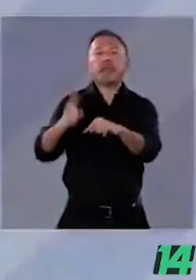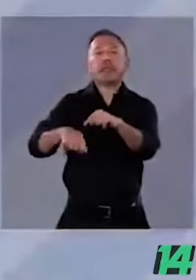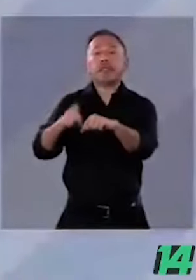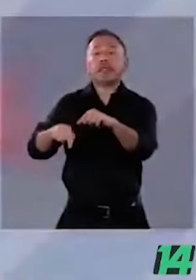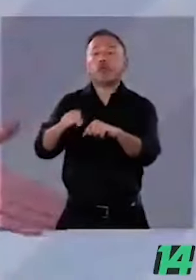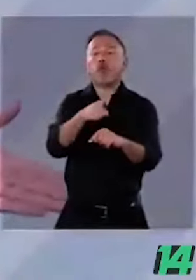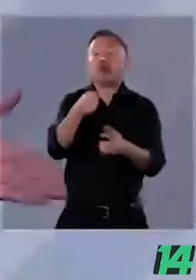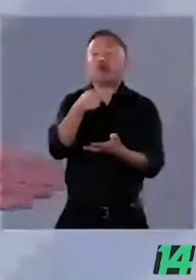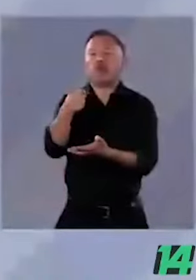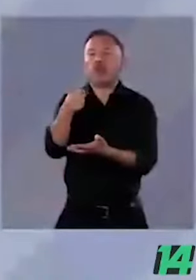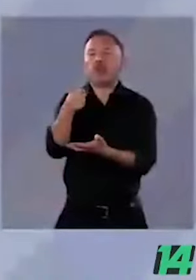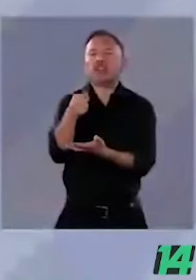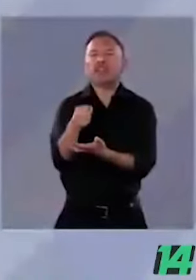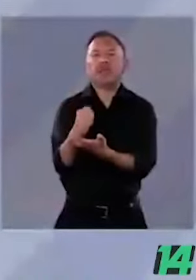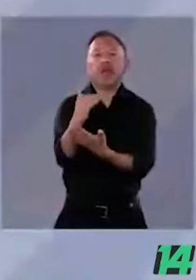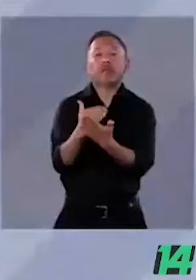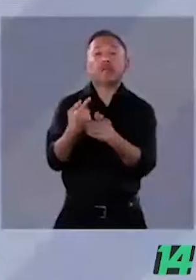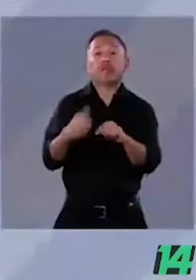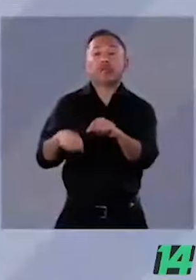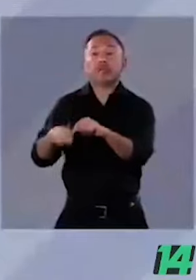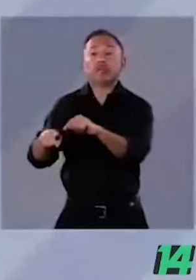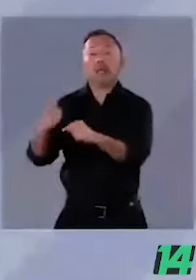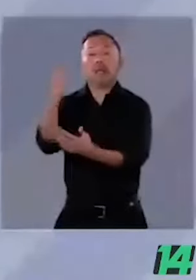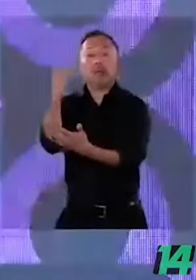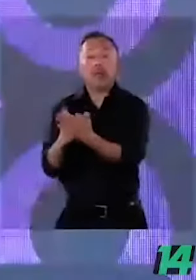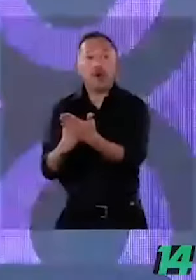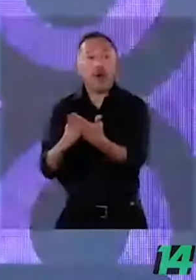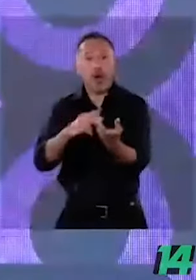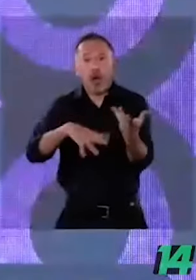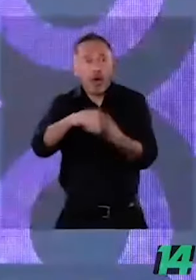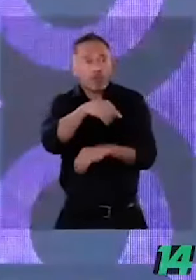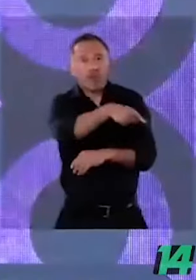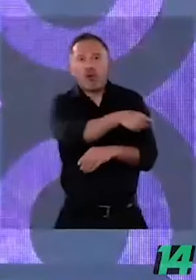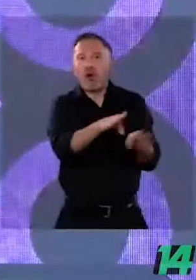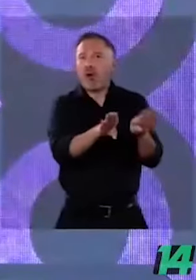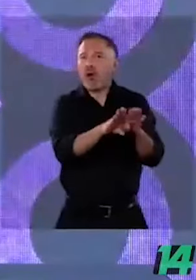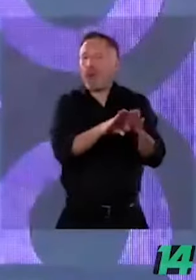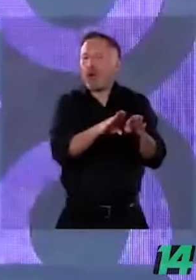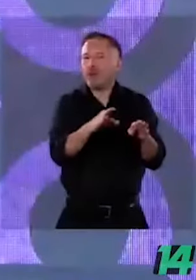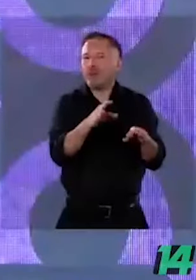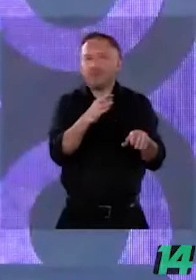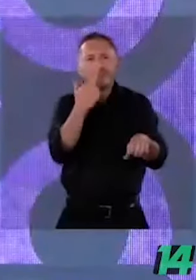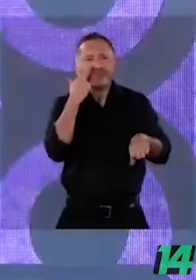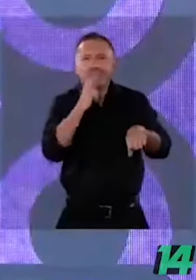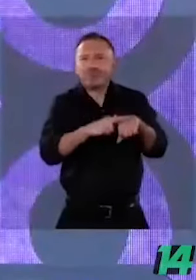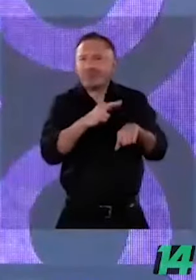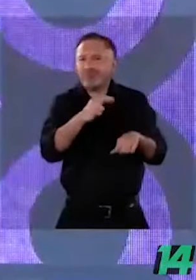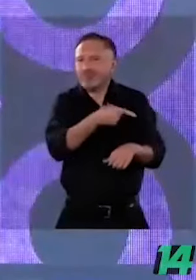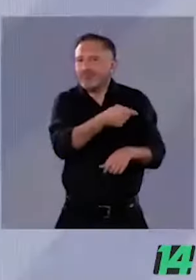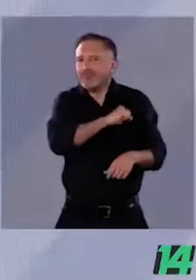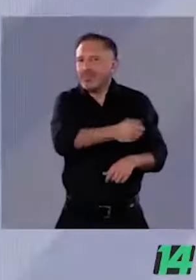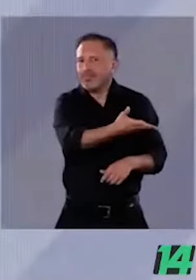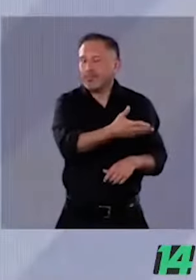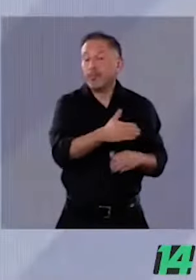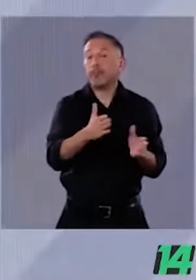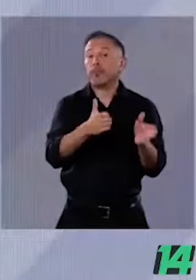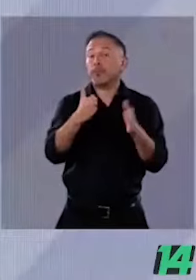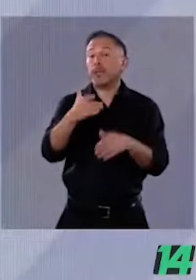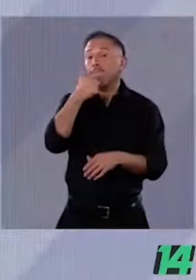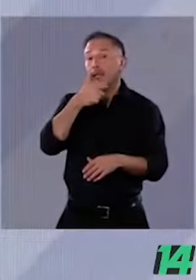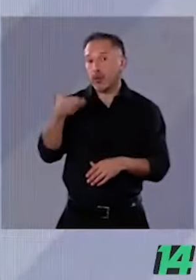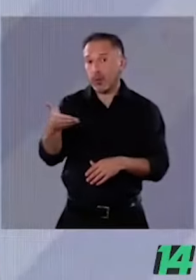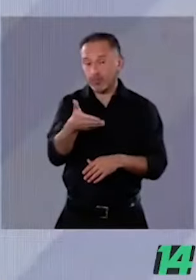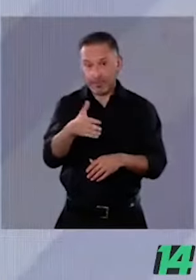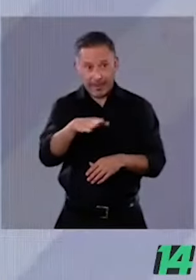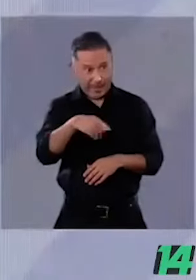recursos cuando son unos bandidos. Candidato Jorge Maynes, es momento de su réplica. Tiene hasta un minuto. Ni siquiera porque ellas hicieron las